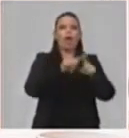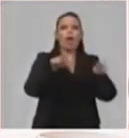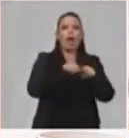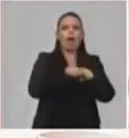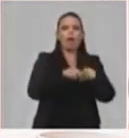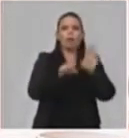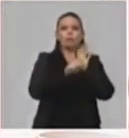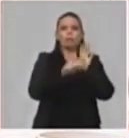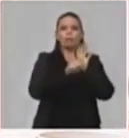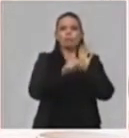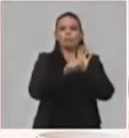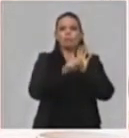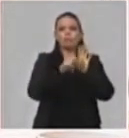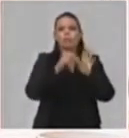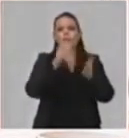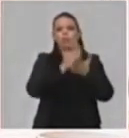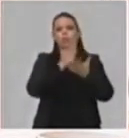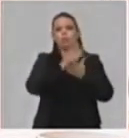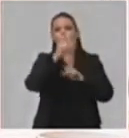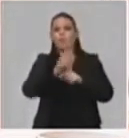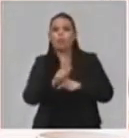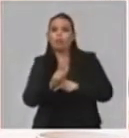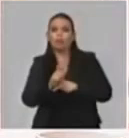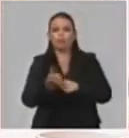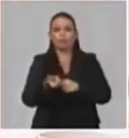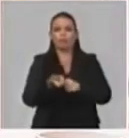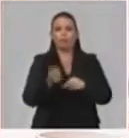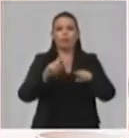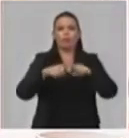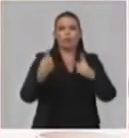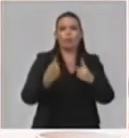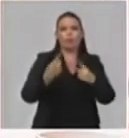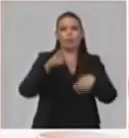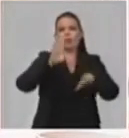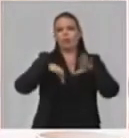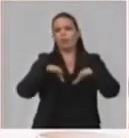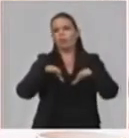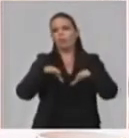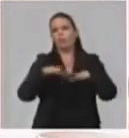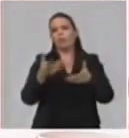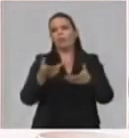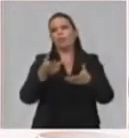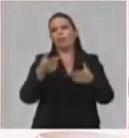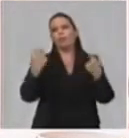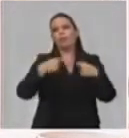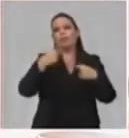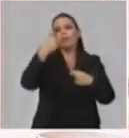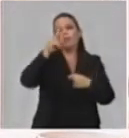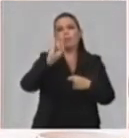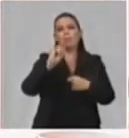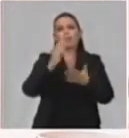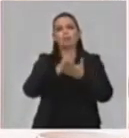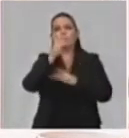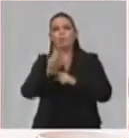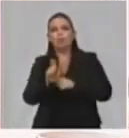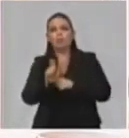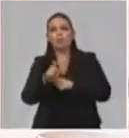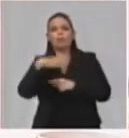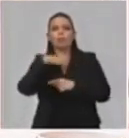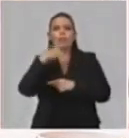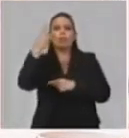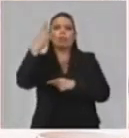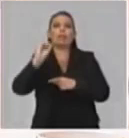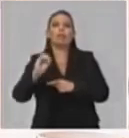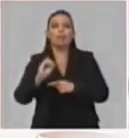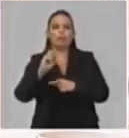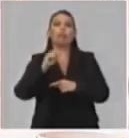de estudiantes por encima de lo que permitido. Y también, en el caso de los centros internos, nosotros tenemos centros